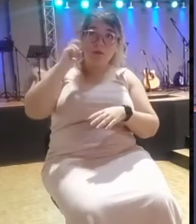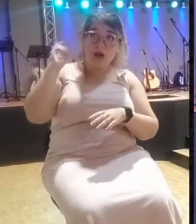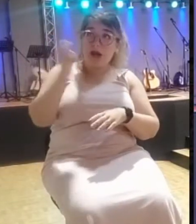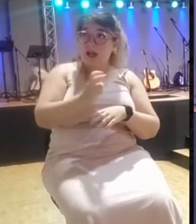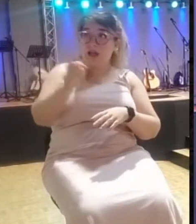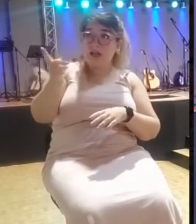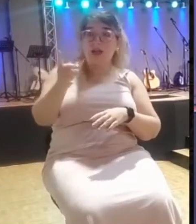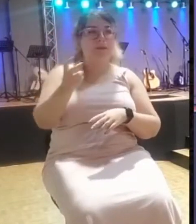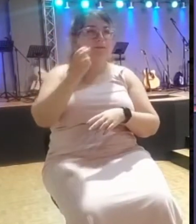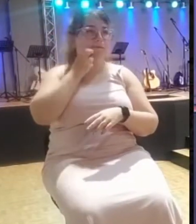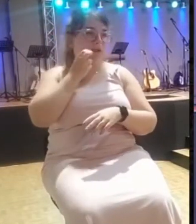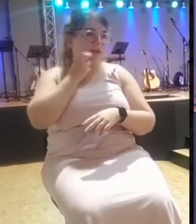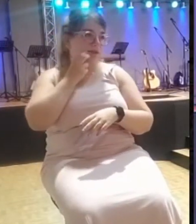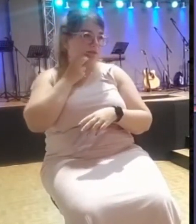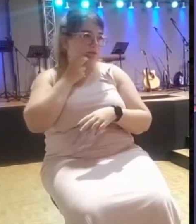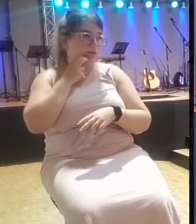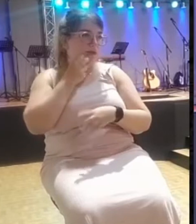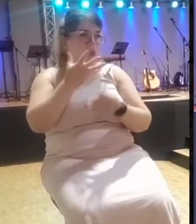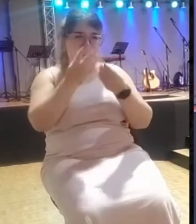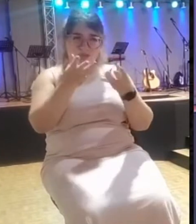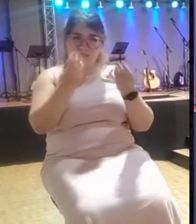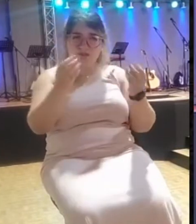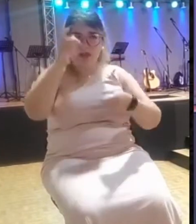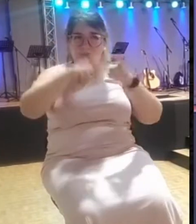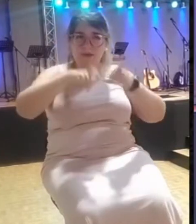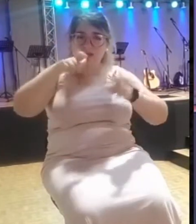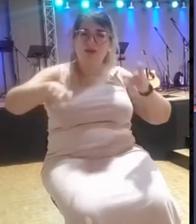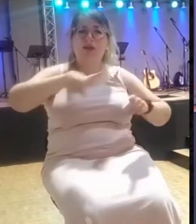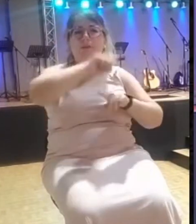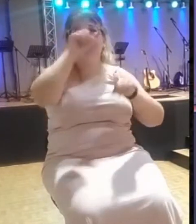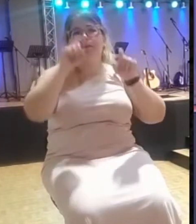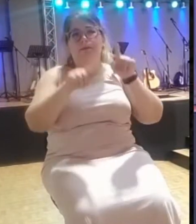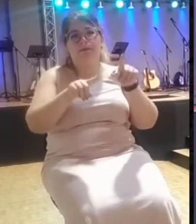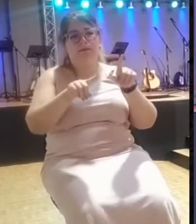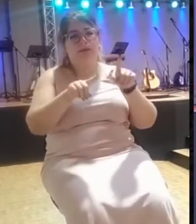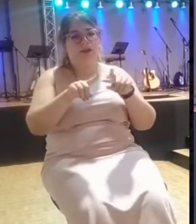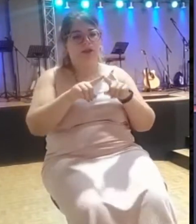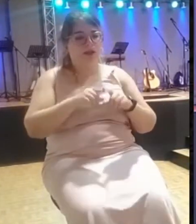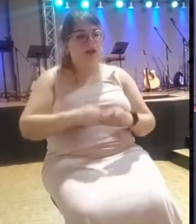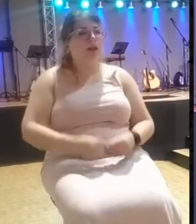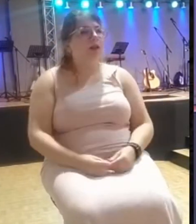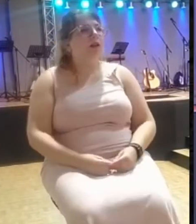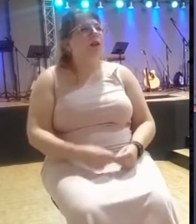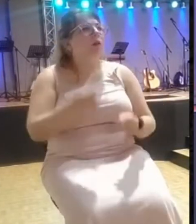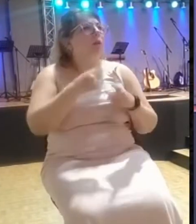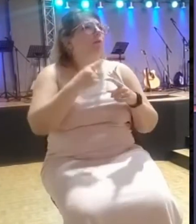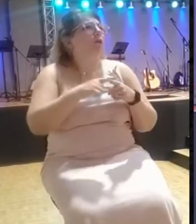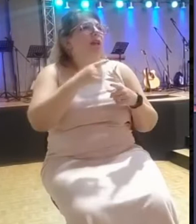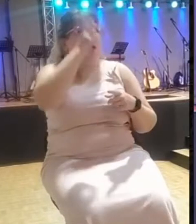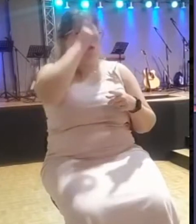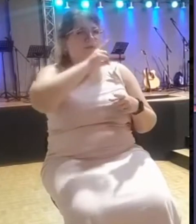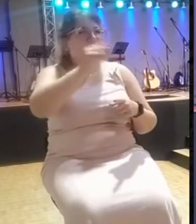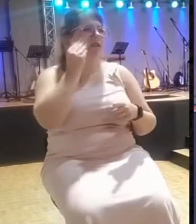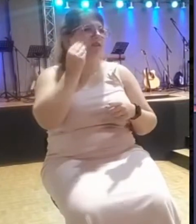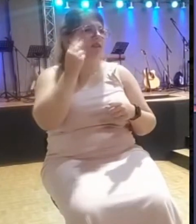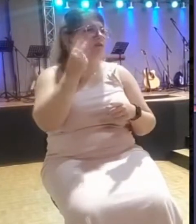Y hay muchos que se preguntan, y dicen, bueno, ¿y cómo es esto posible? ¿Por qué no tiene miedo a los 400 profetas de